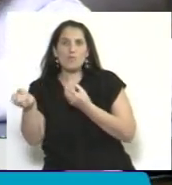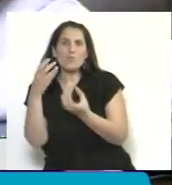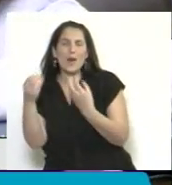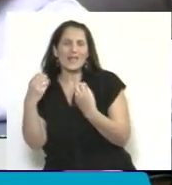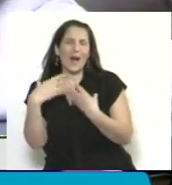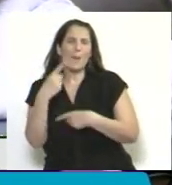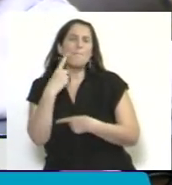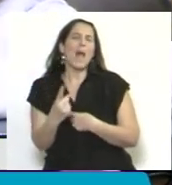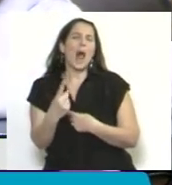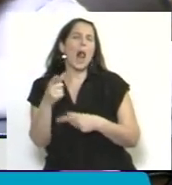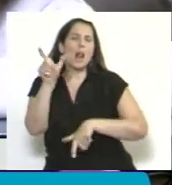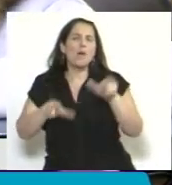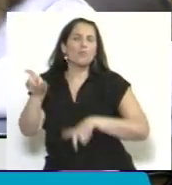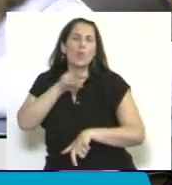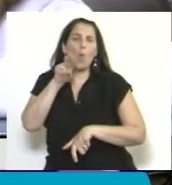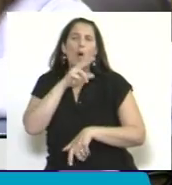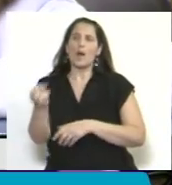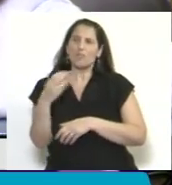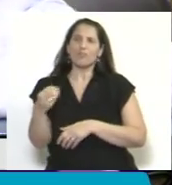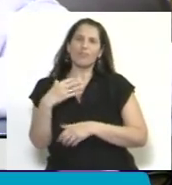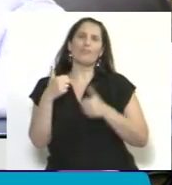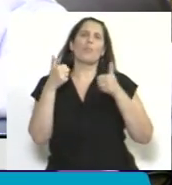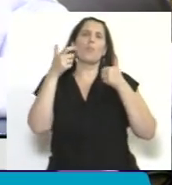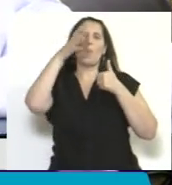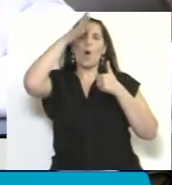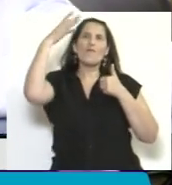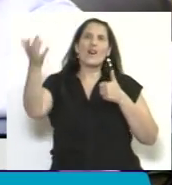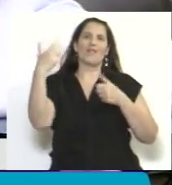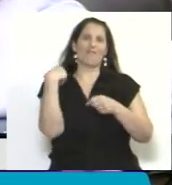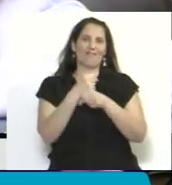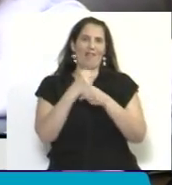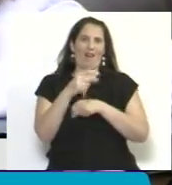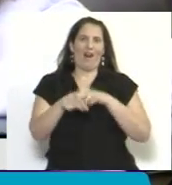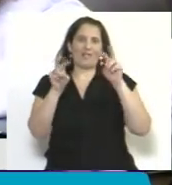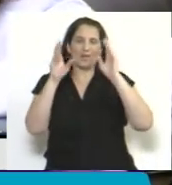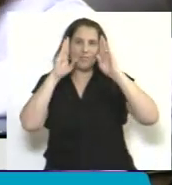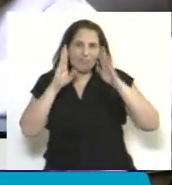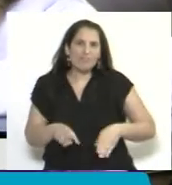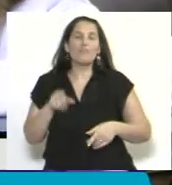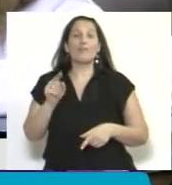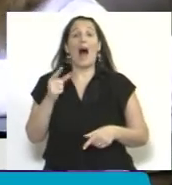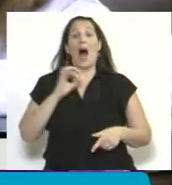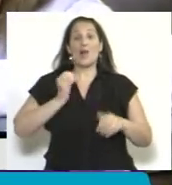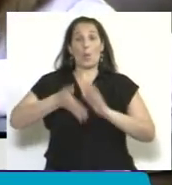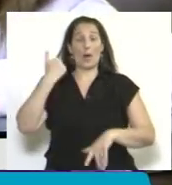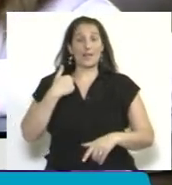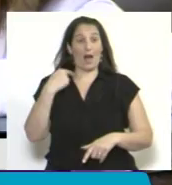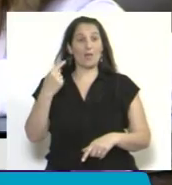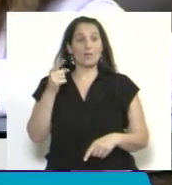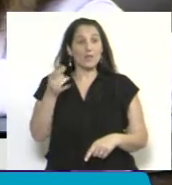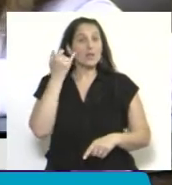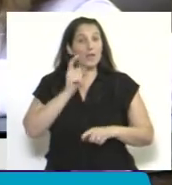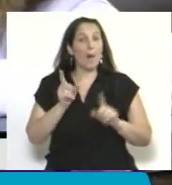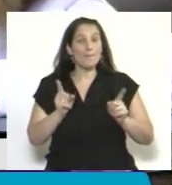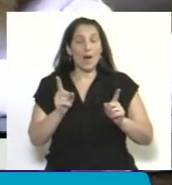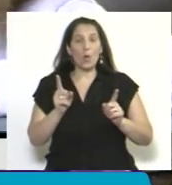ha hecho en el tema de A fin de año, en esta misma sesión, donde es un acuerdo de todos los